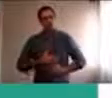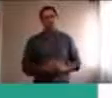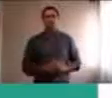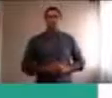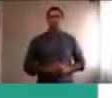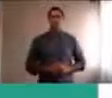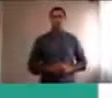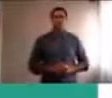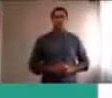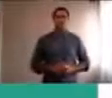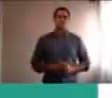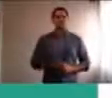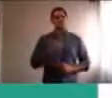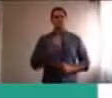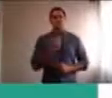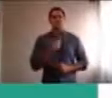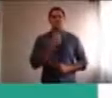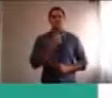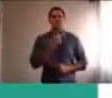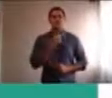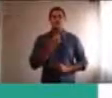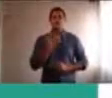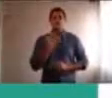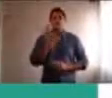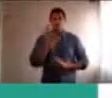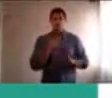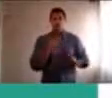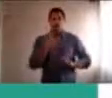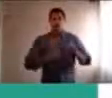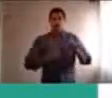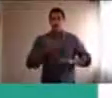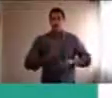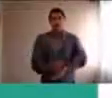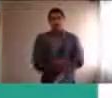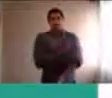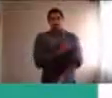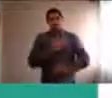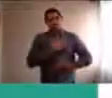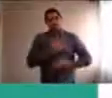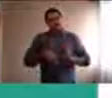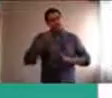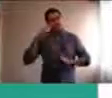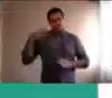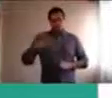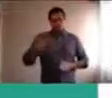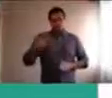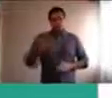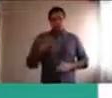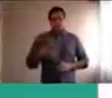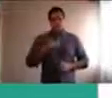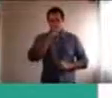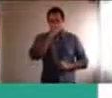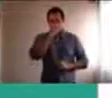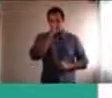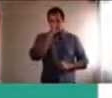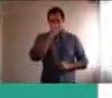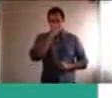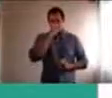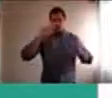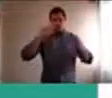de las emociones básicas, o las que pensamos, que son más protagonistas, en estos tiempos, y quisimos empezar, por la del miedo,